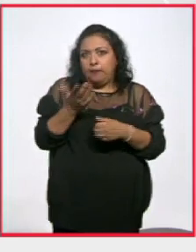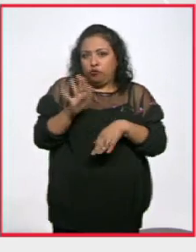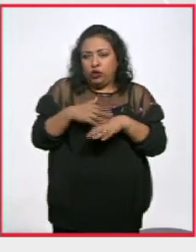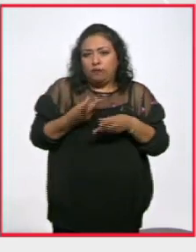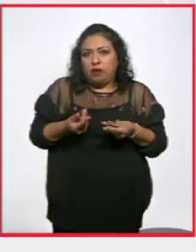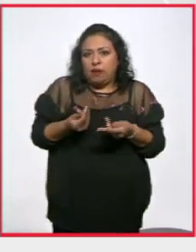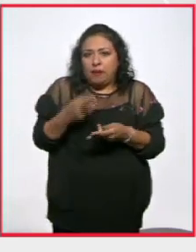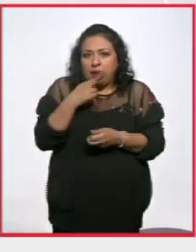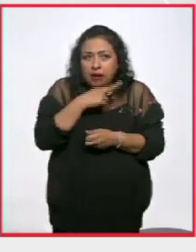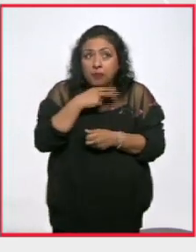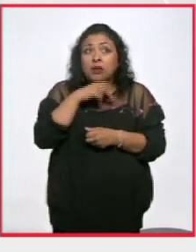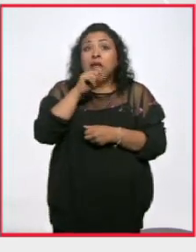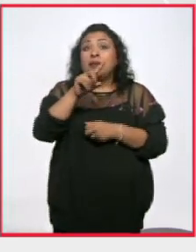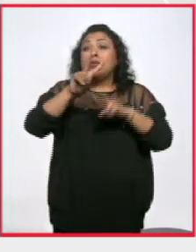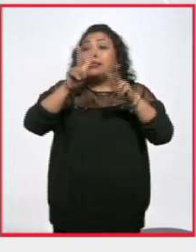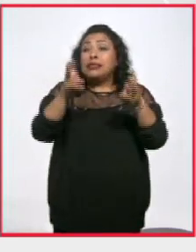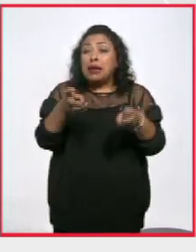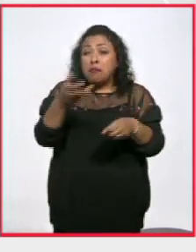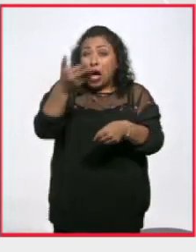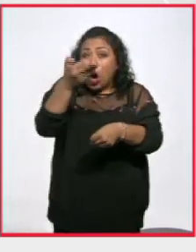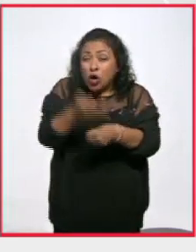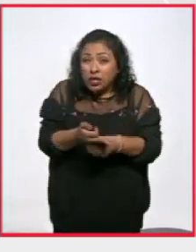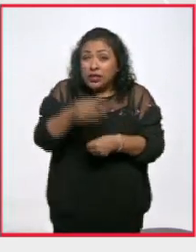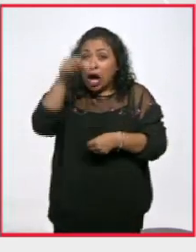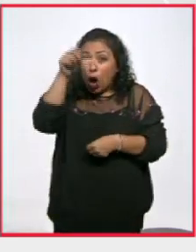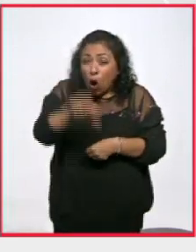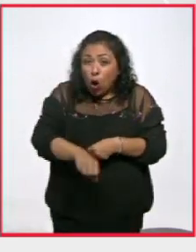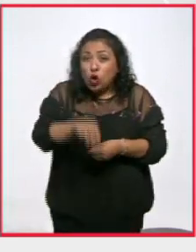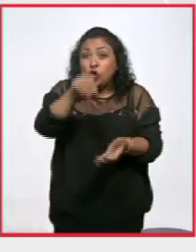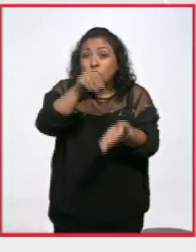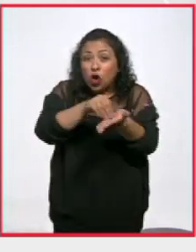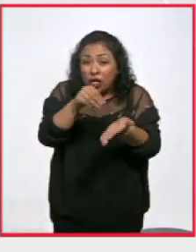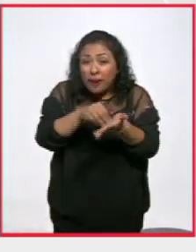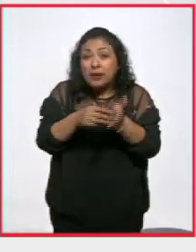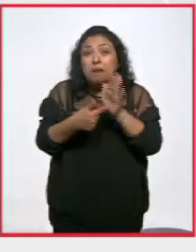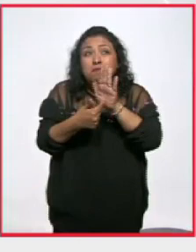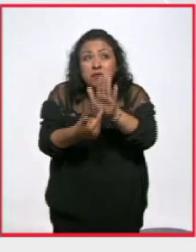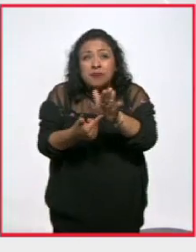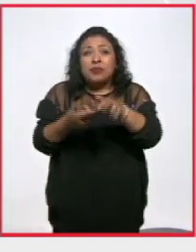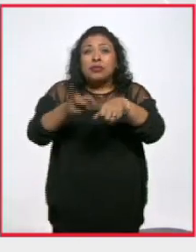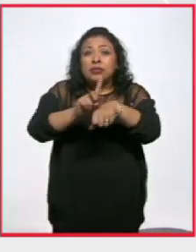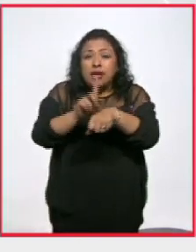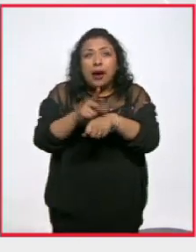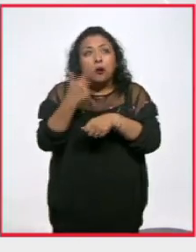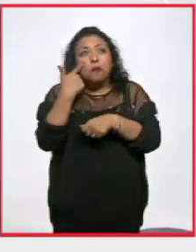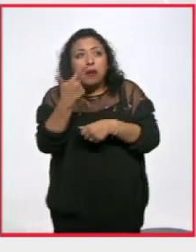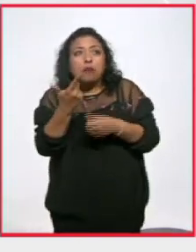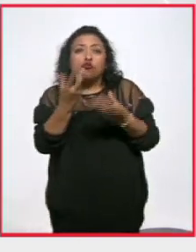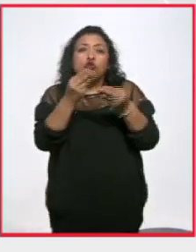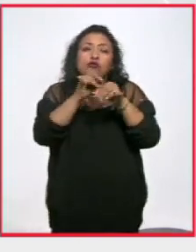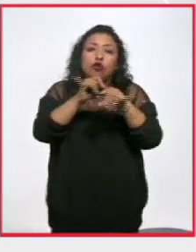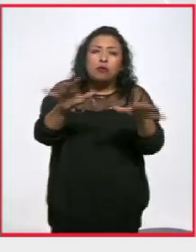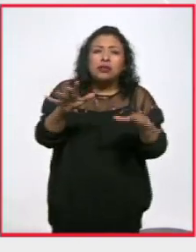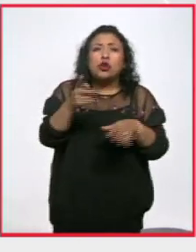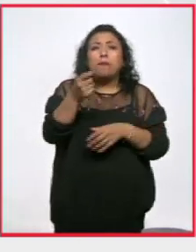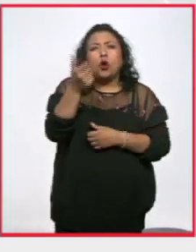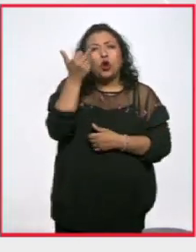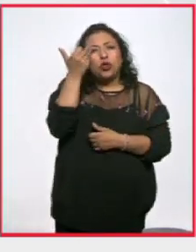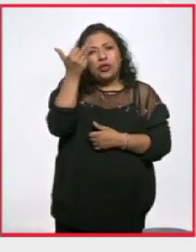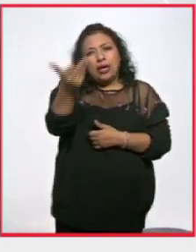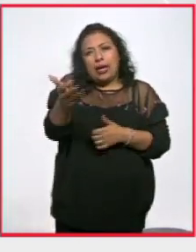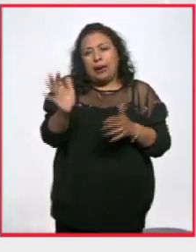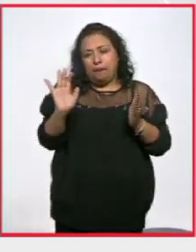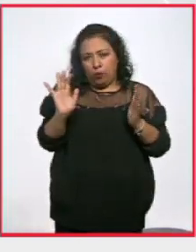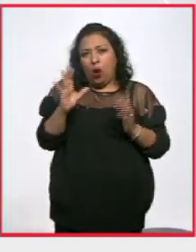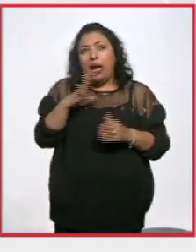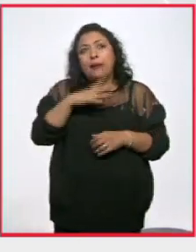y por otro lado porque era un tema que estaba pasando y que está pasando ahorita, que está en el aire, que está en todos los días y que hay poco tiempo y así lo